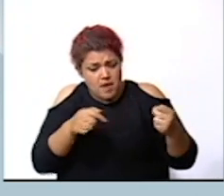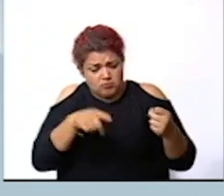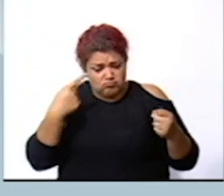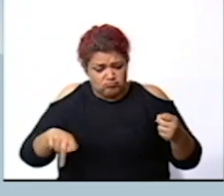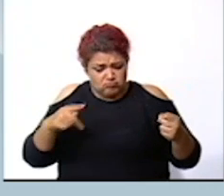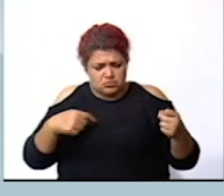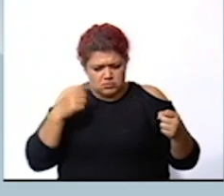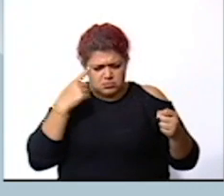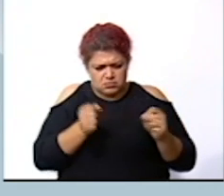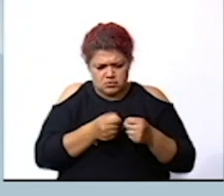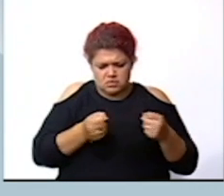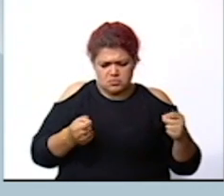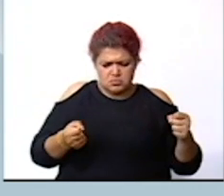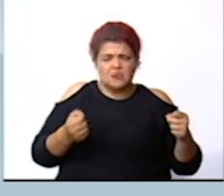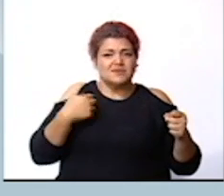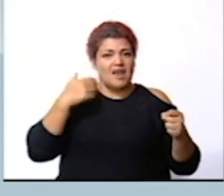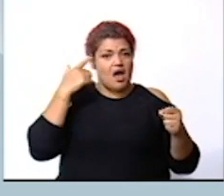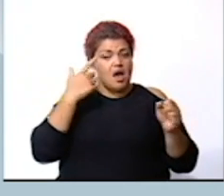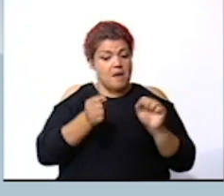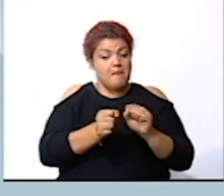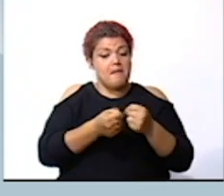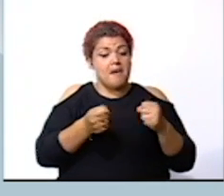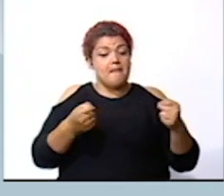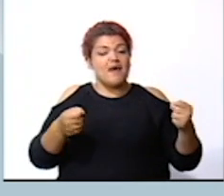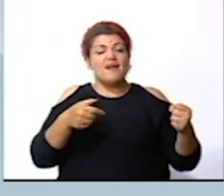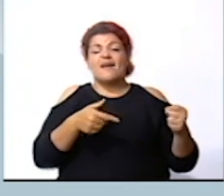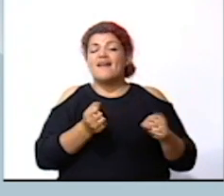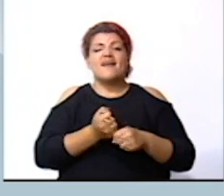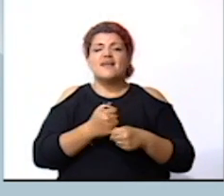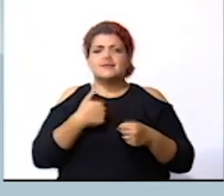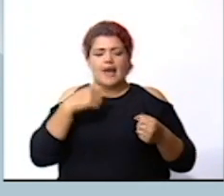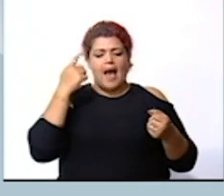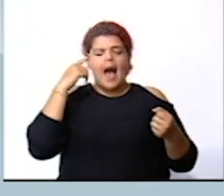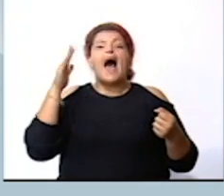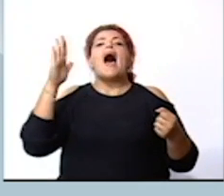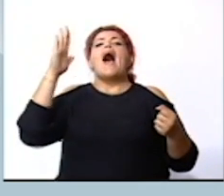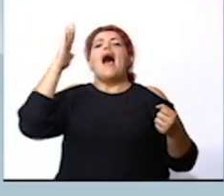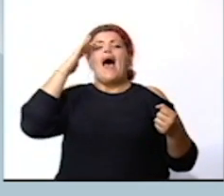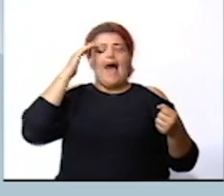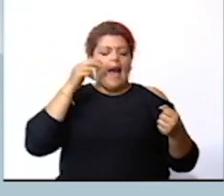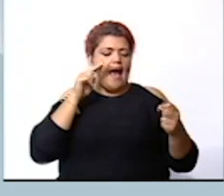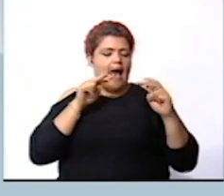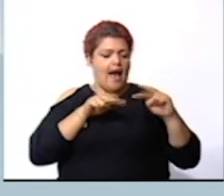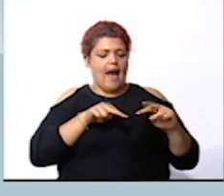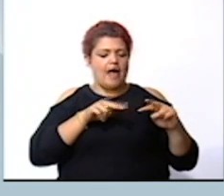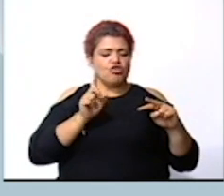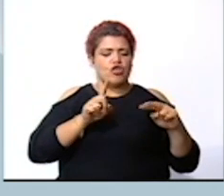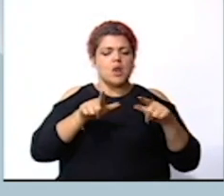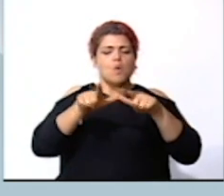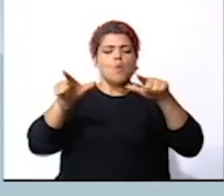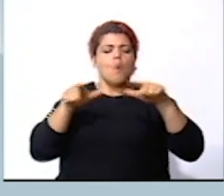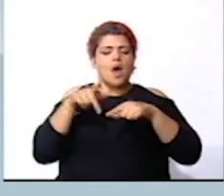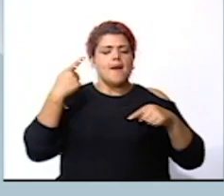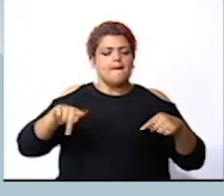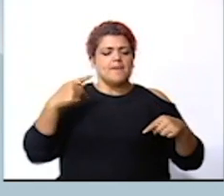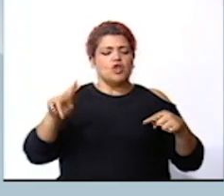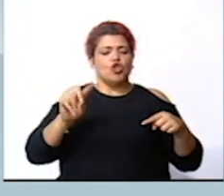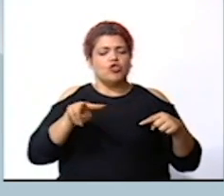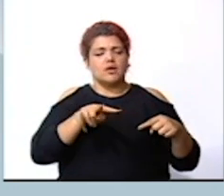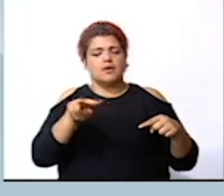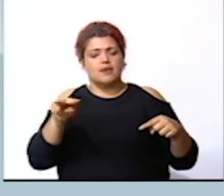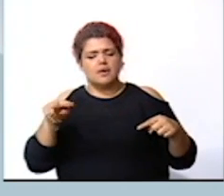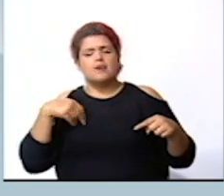si tenemos un mapa que va a ser el mapa nos va a permitir ver qué zonas son de amenaza y si